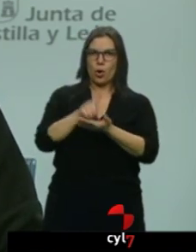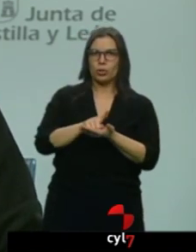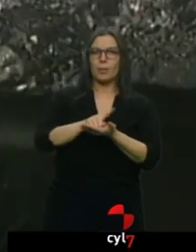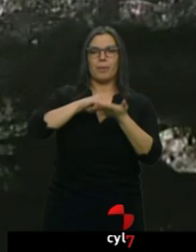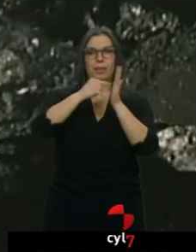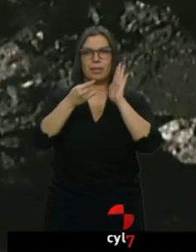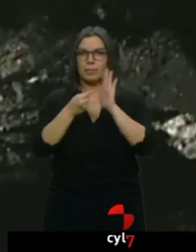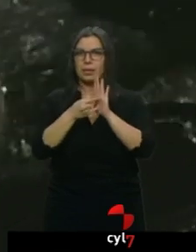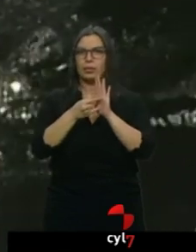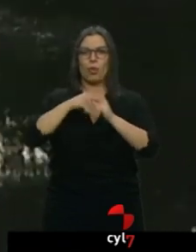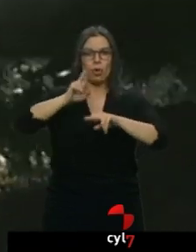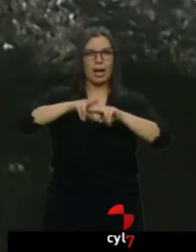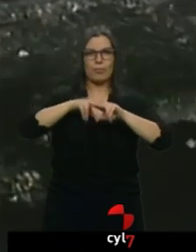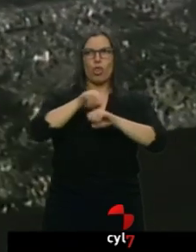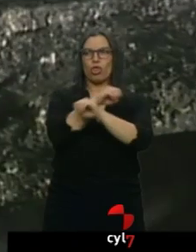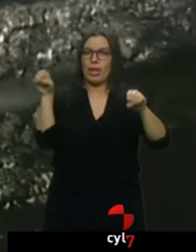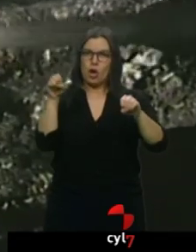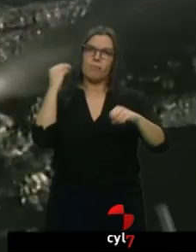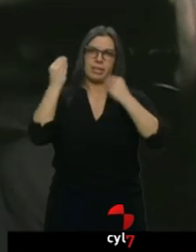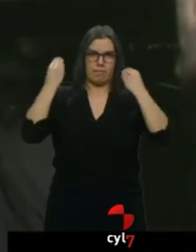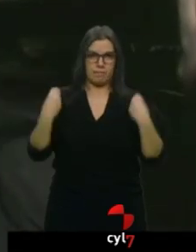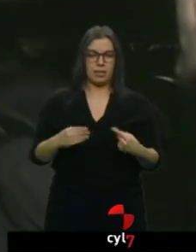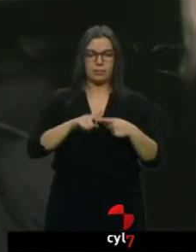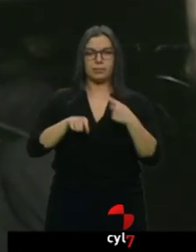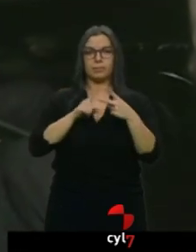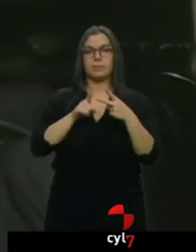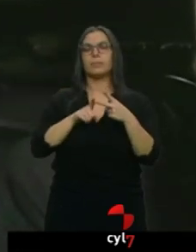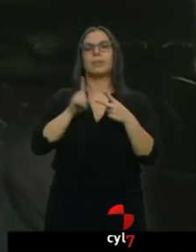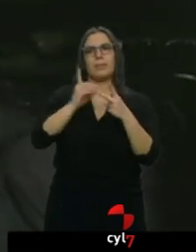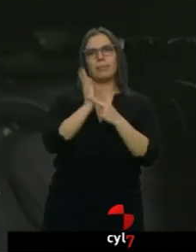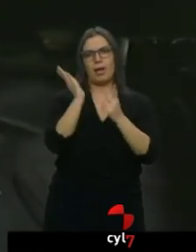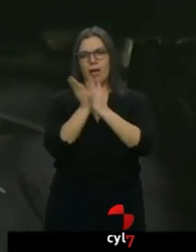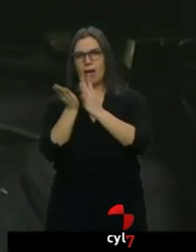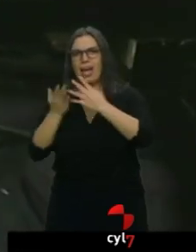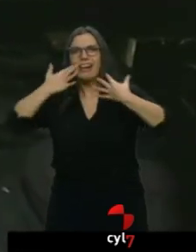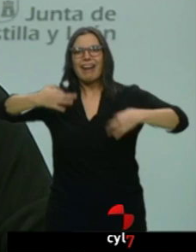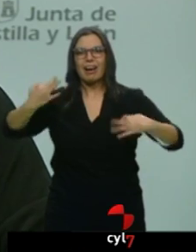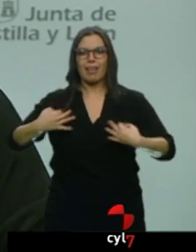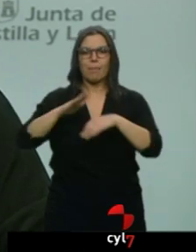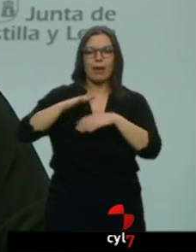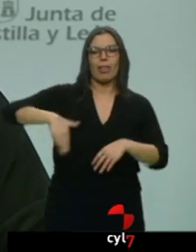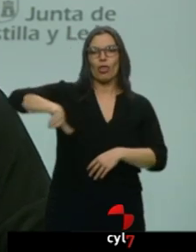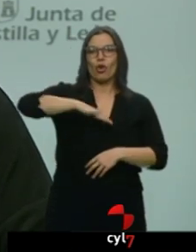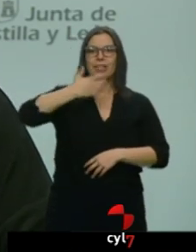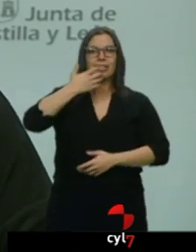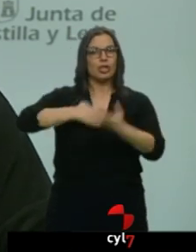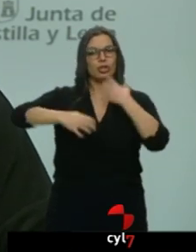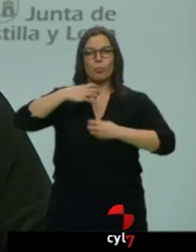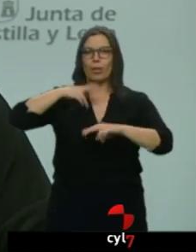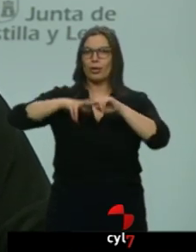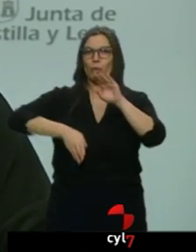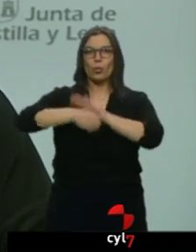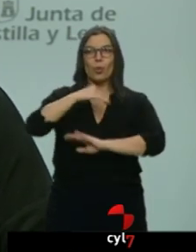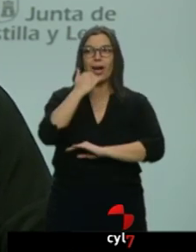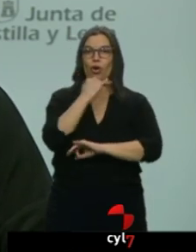carbón autóctono. Un hueco para el carbón autóctono y alternativas reales para las zonas donde no sea posible. Que se mantenga la actividad